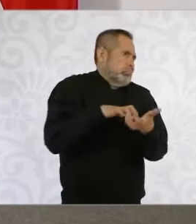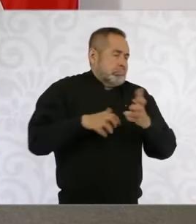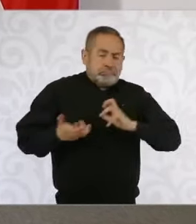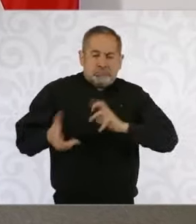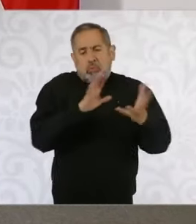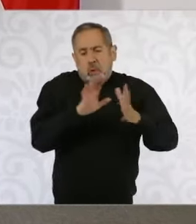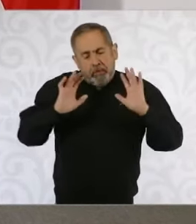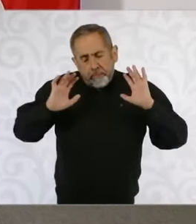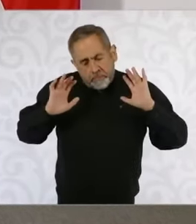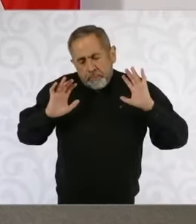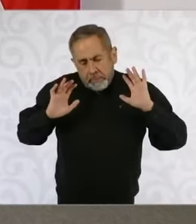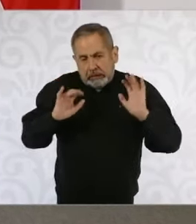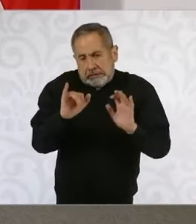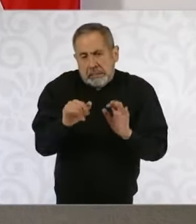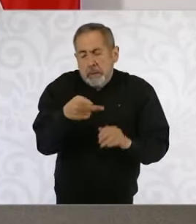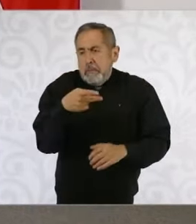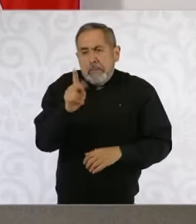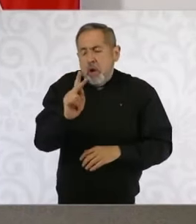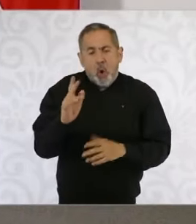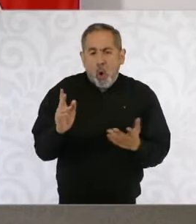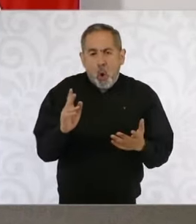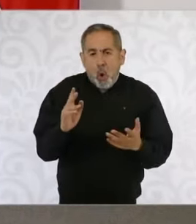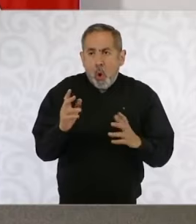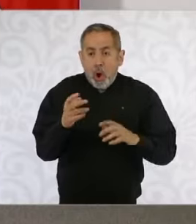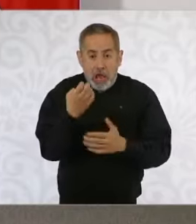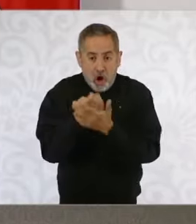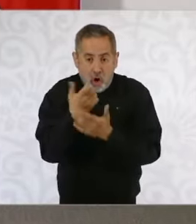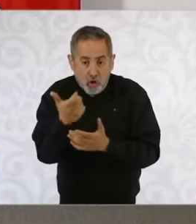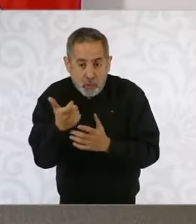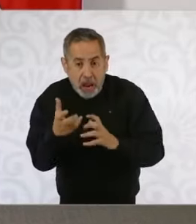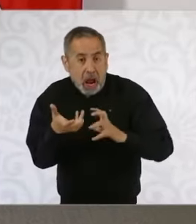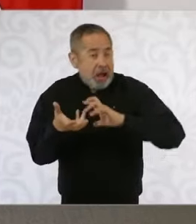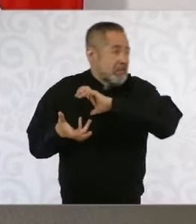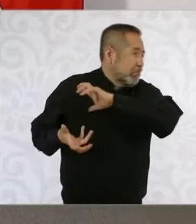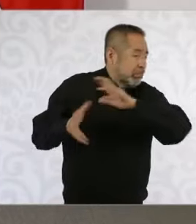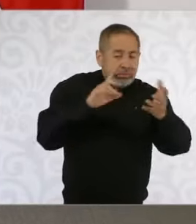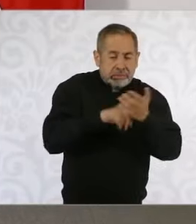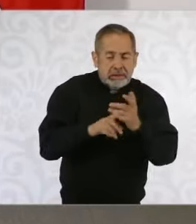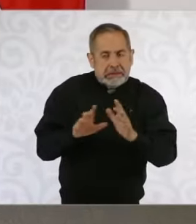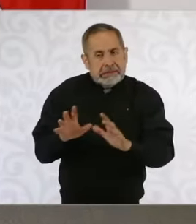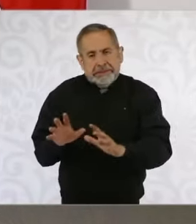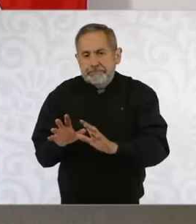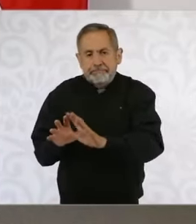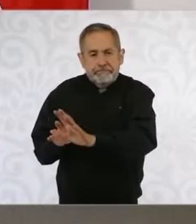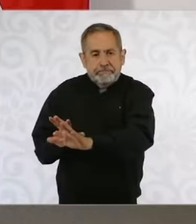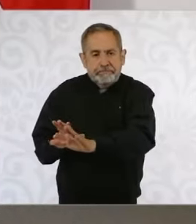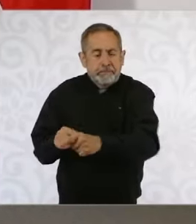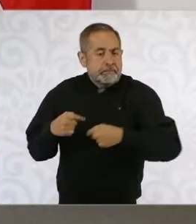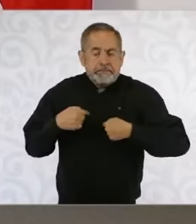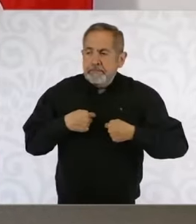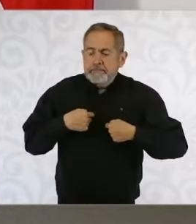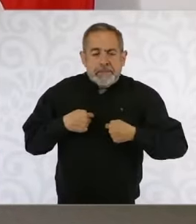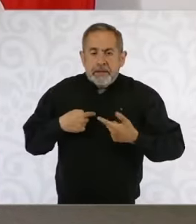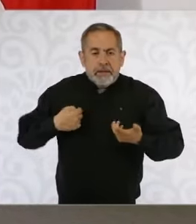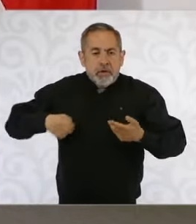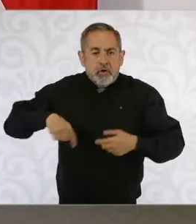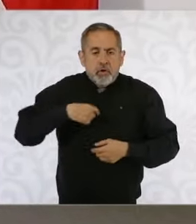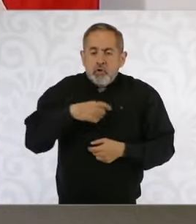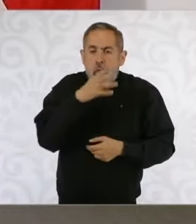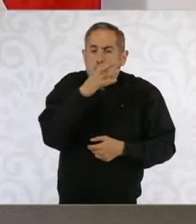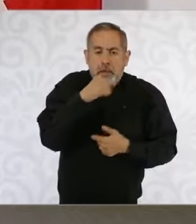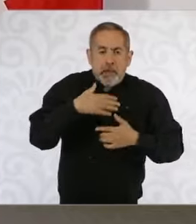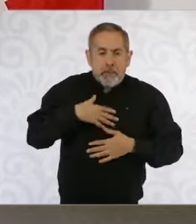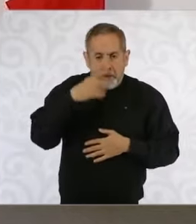Pero más allá de los impactos económicos, pues es que no podemos estar, no